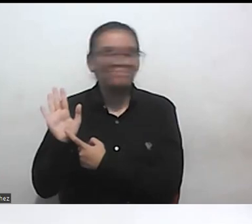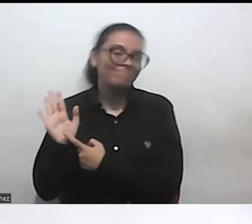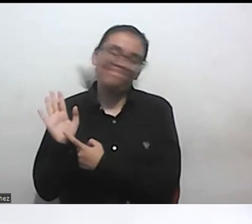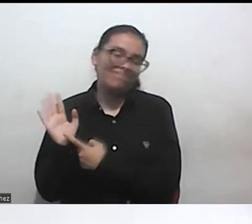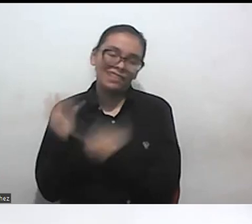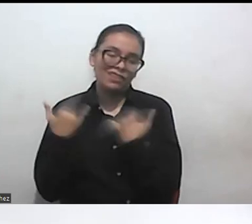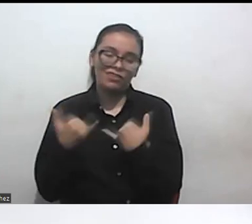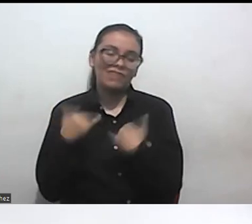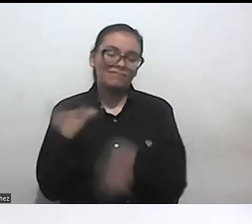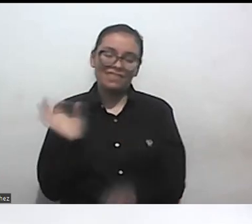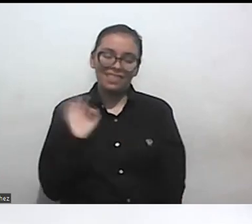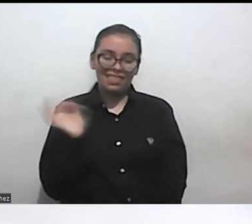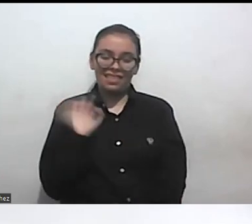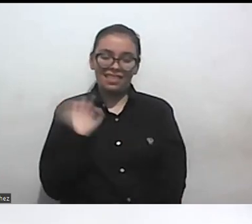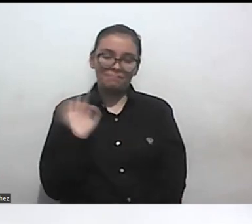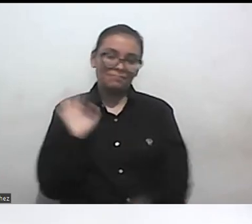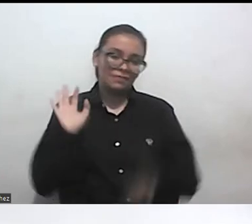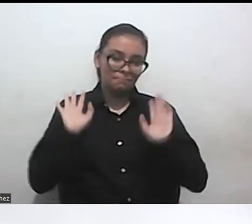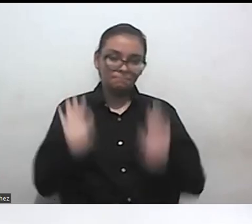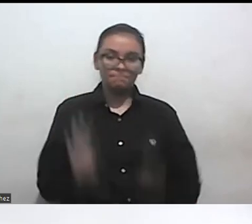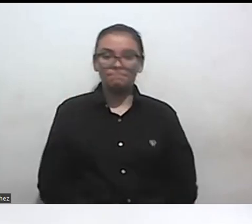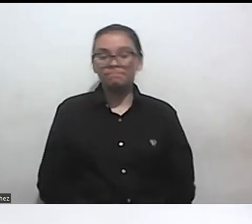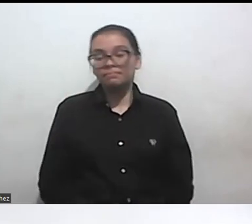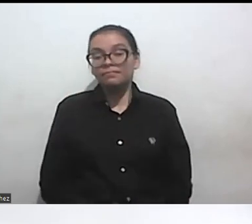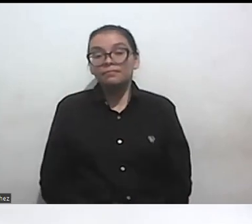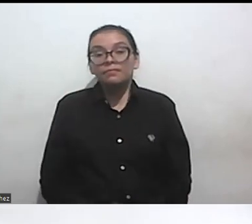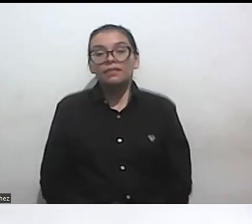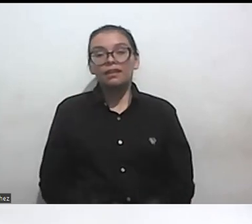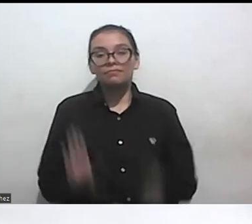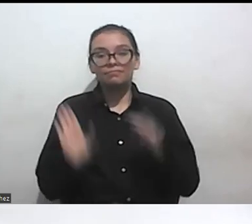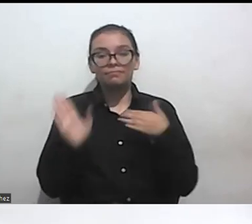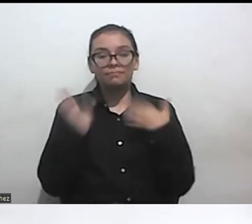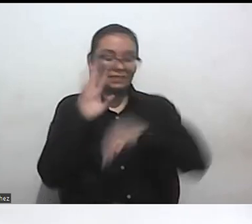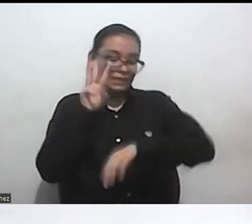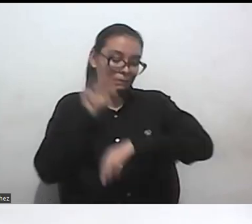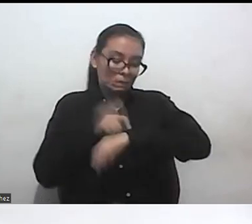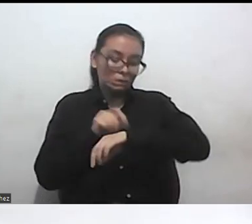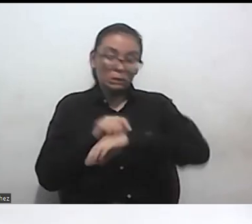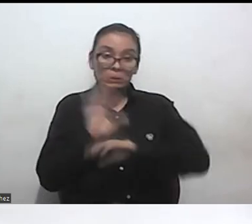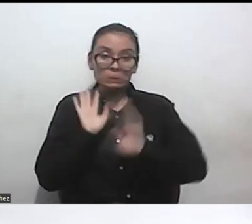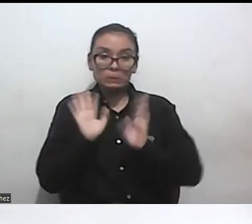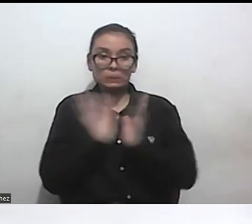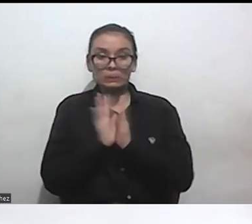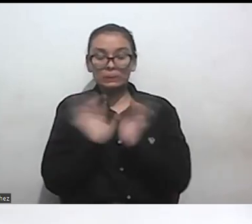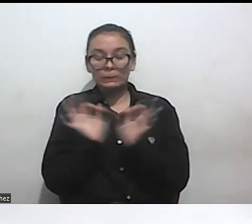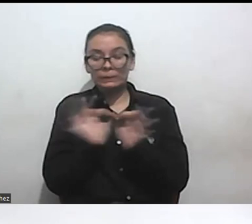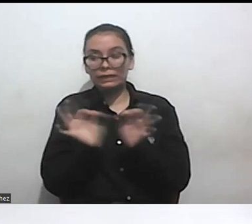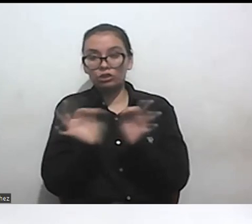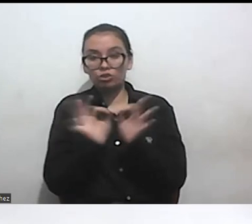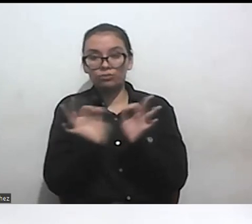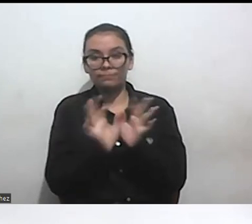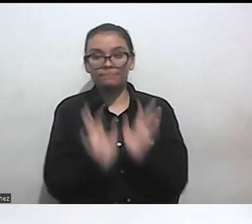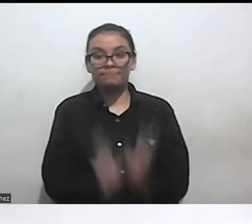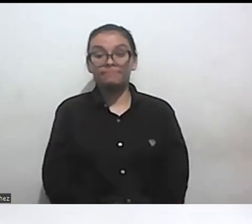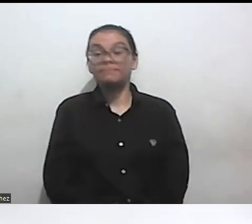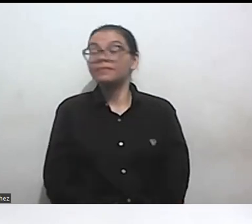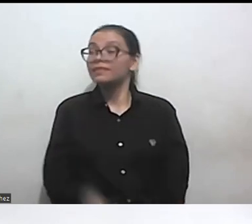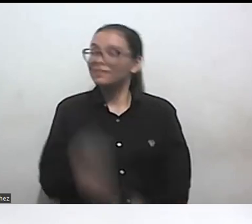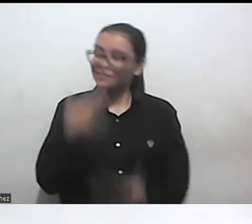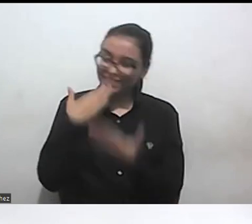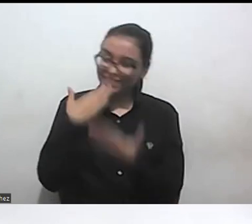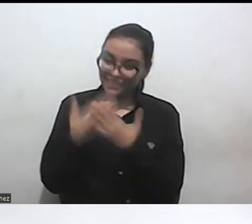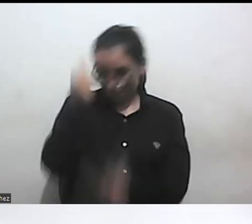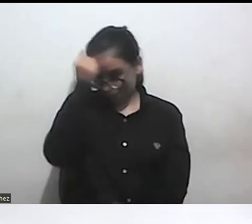dejo ahí porque creo que ya me acabo de los tres minuticos muy brevemente muchas gracias profes